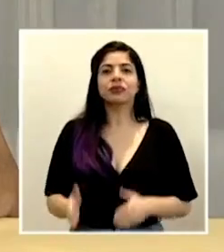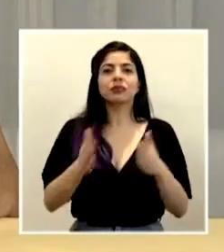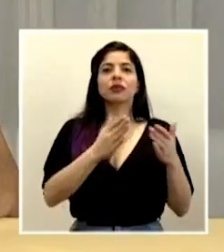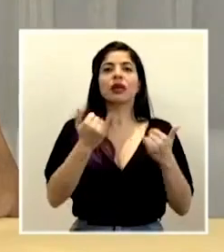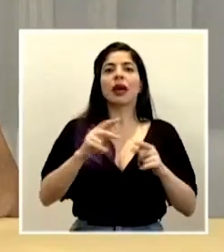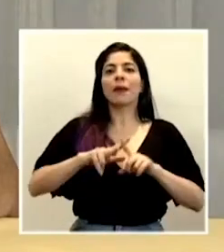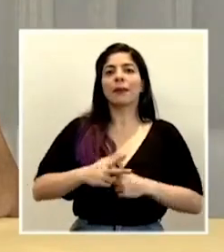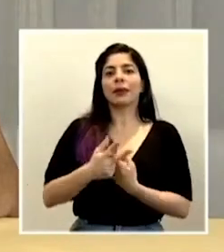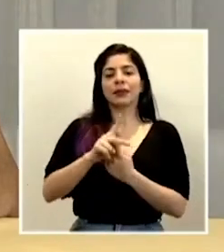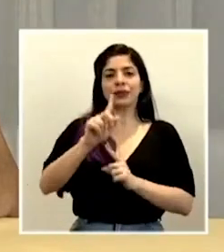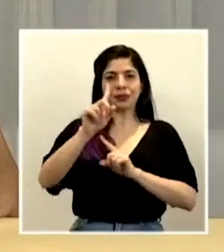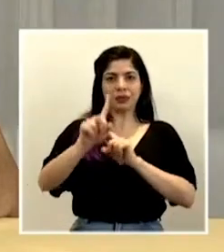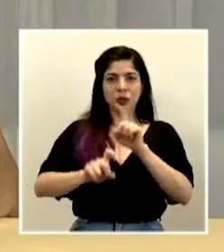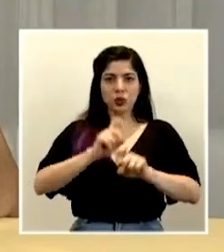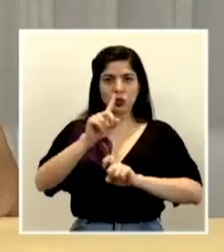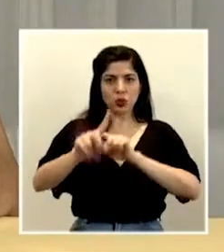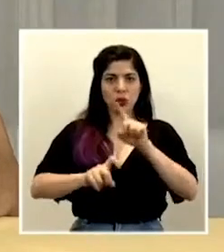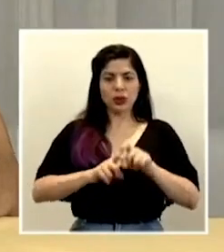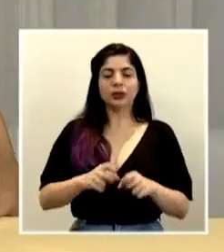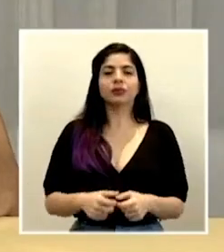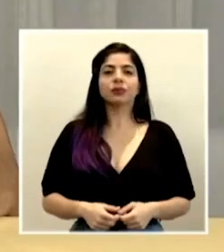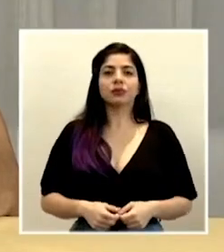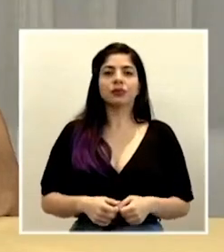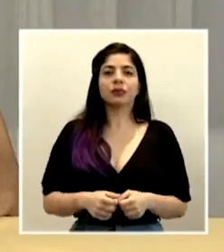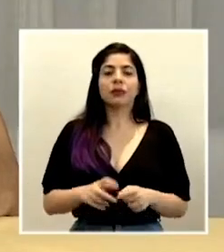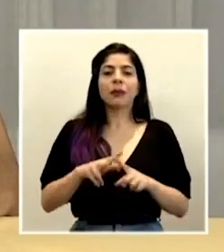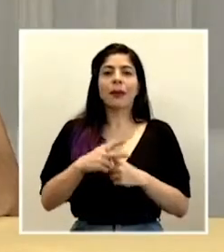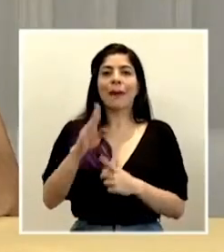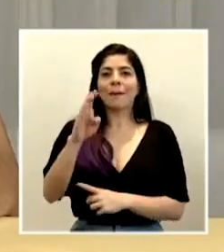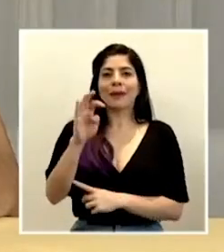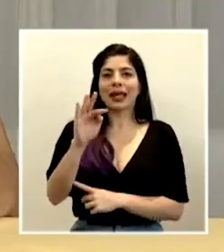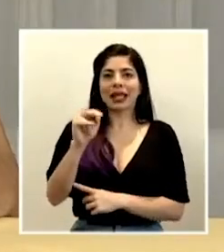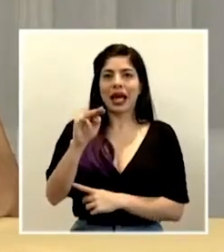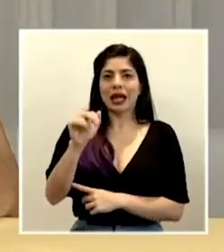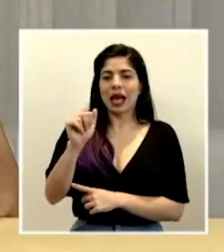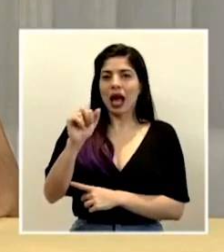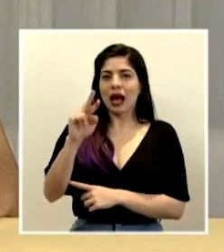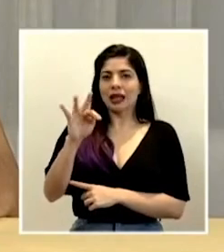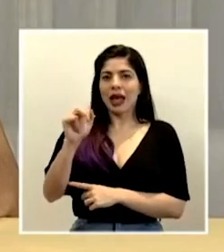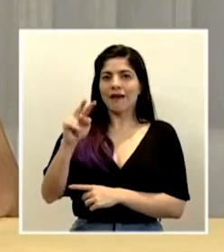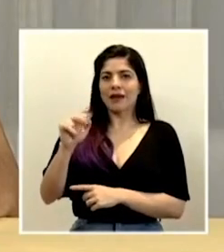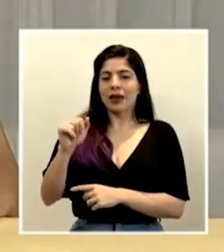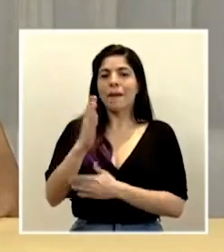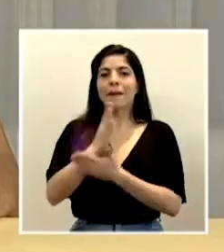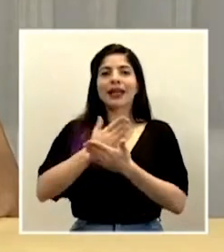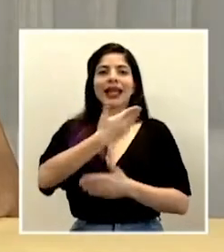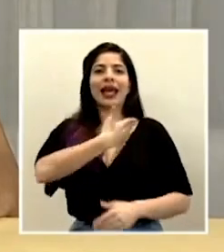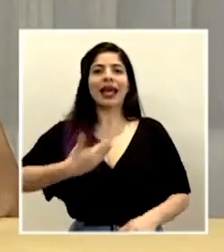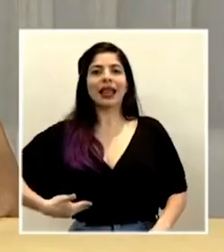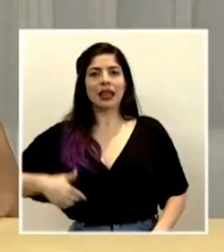con el periodo de consultas. Iniciamos con Betania Artavia, de Heredia, hoy.